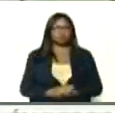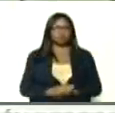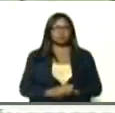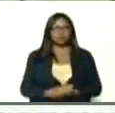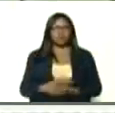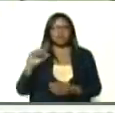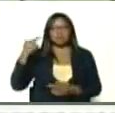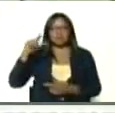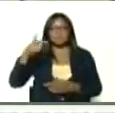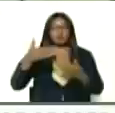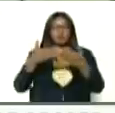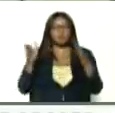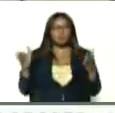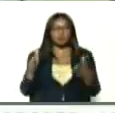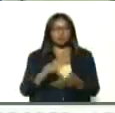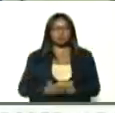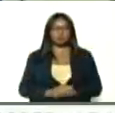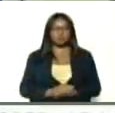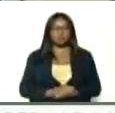transporte público,